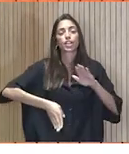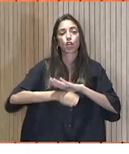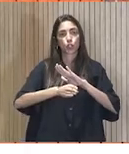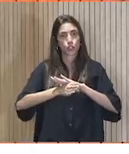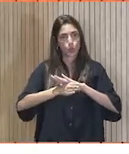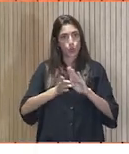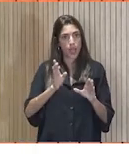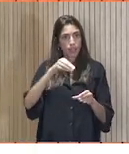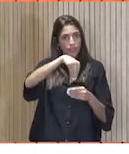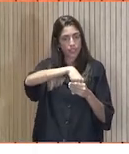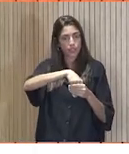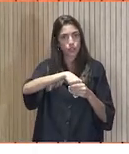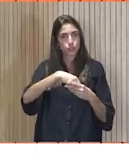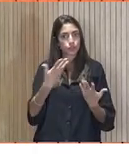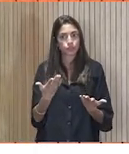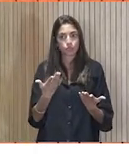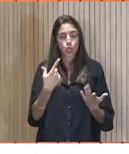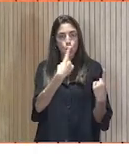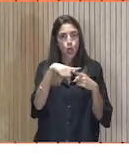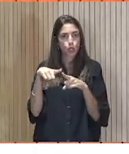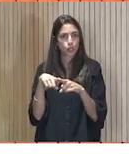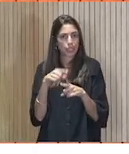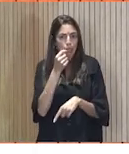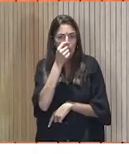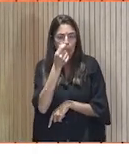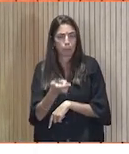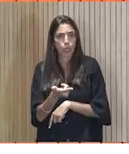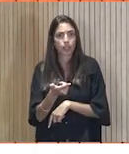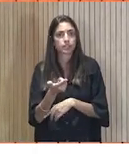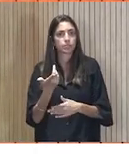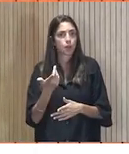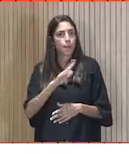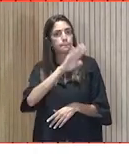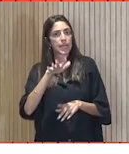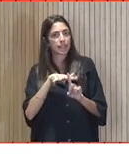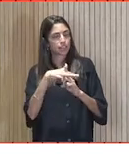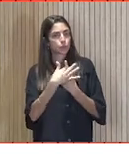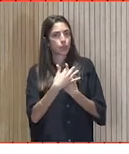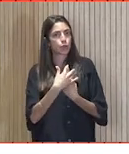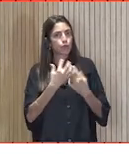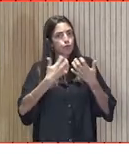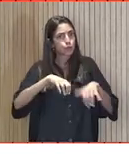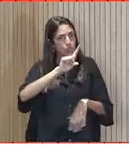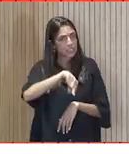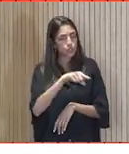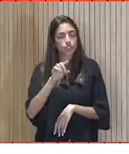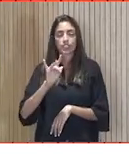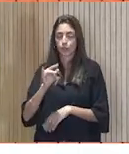Es impresionante que hay cosas tan pequeñitas, aparentemente. Y en tu caso parece que ha funcionado, ¿no? Ha funcionado. Ahora me lo cuentan.